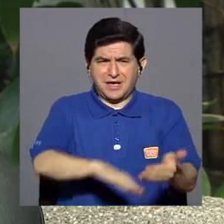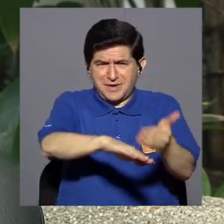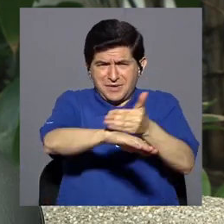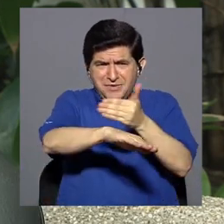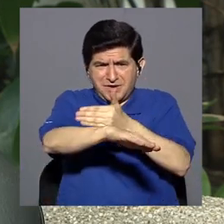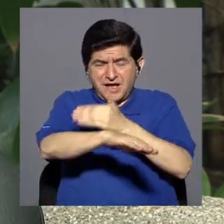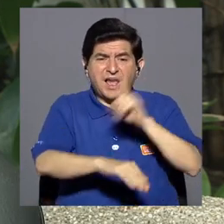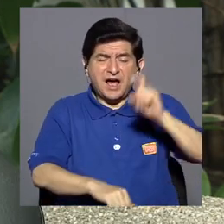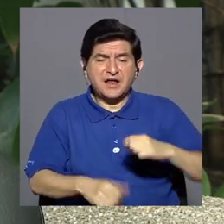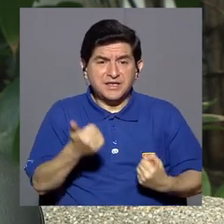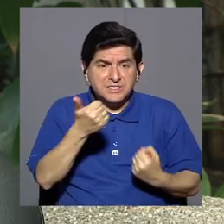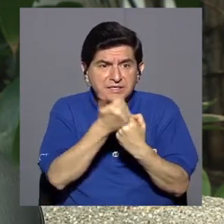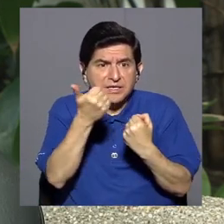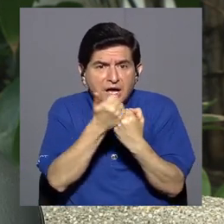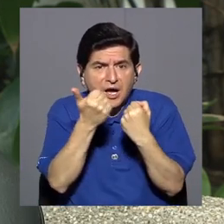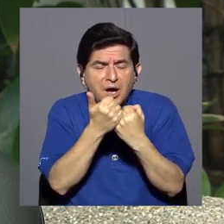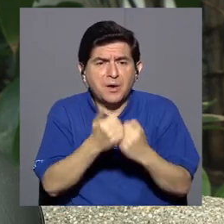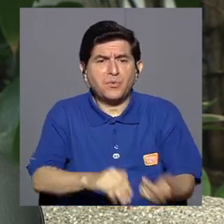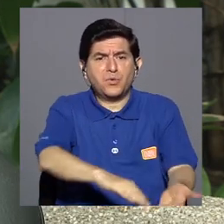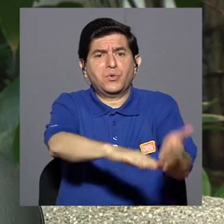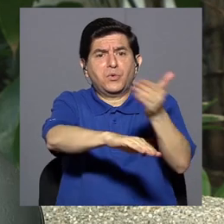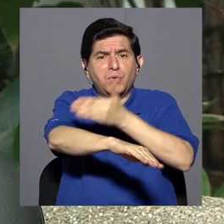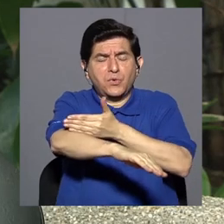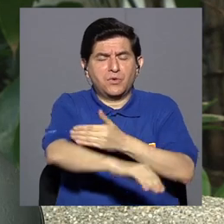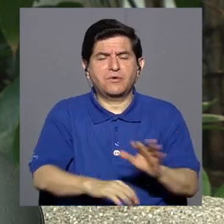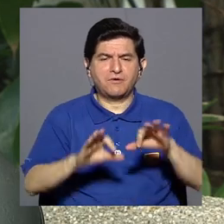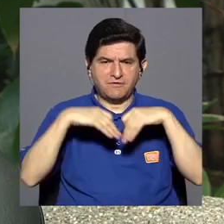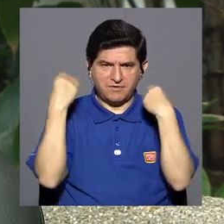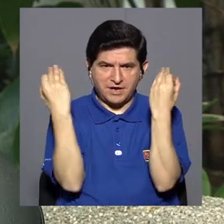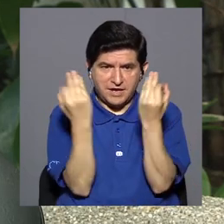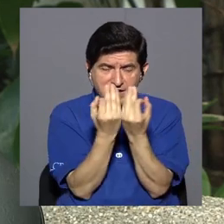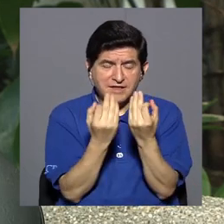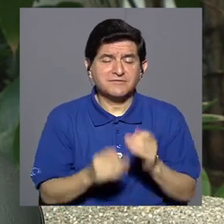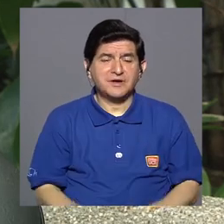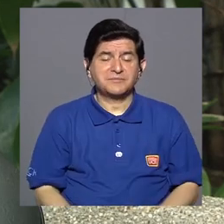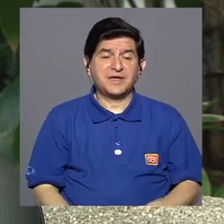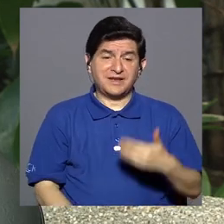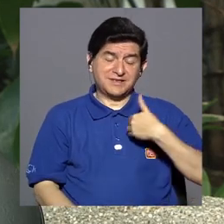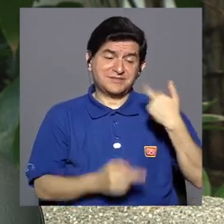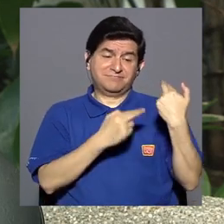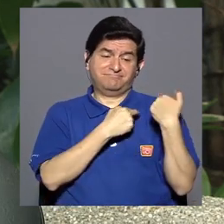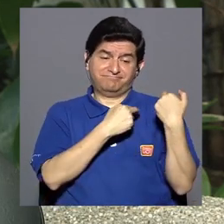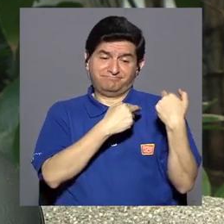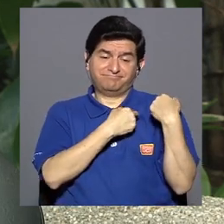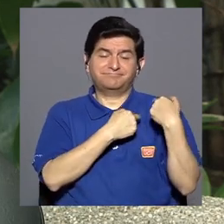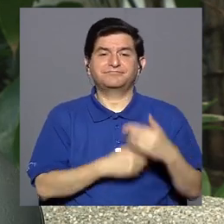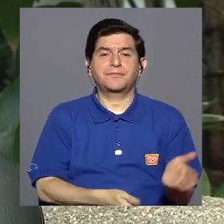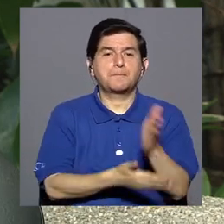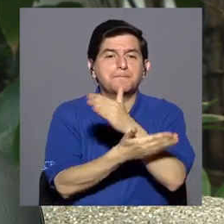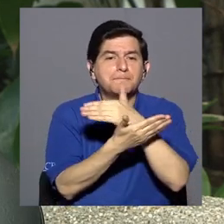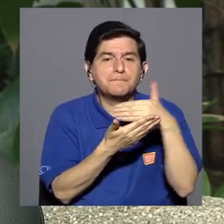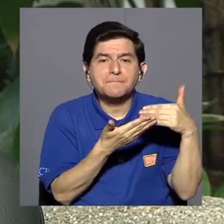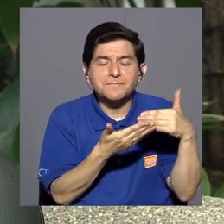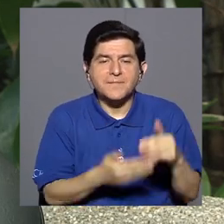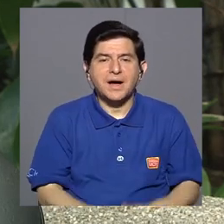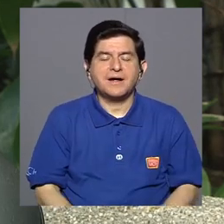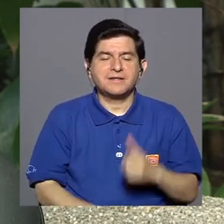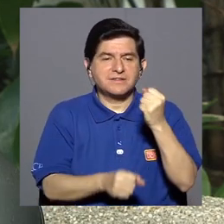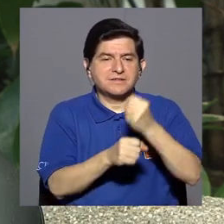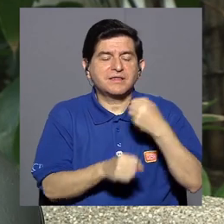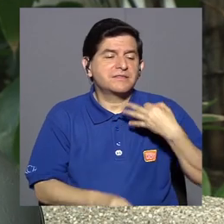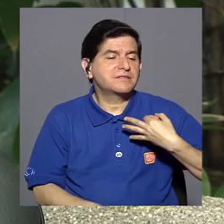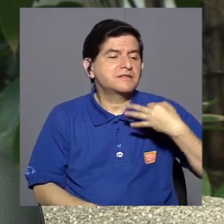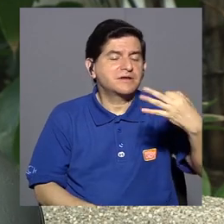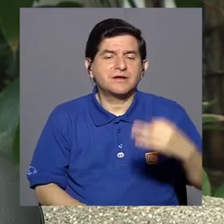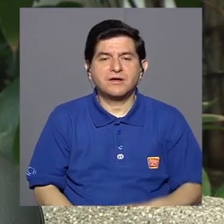que la sociedad, las familias entiendan que nos corresponde. Es parte de nuestro